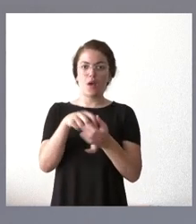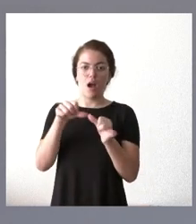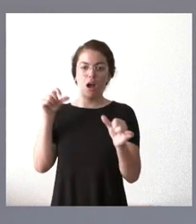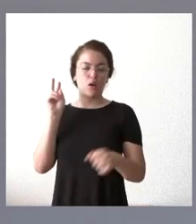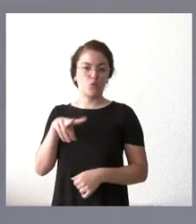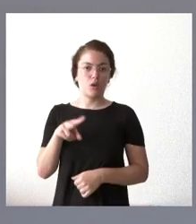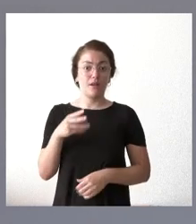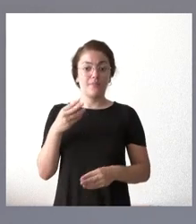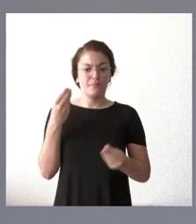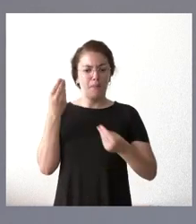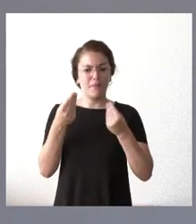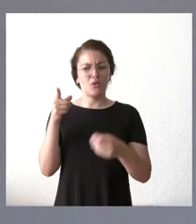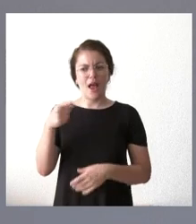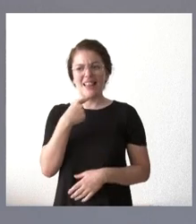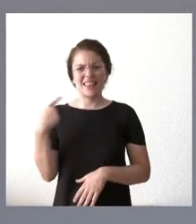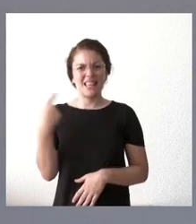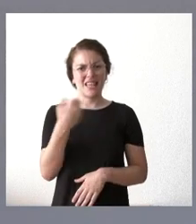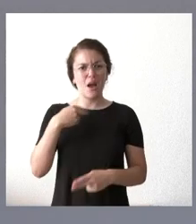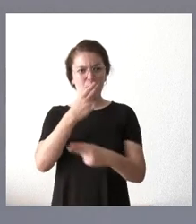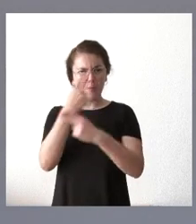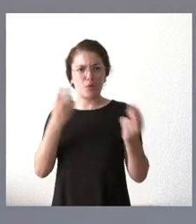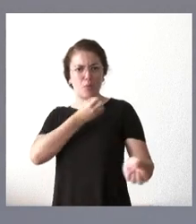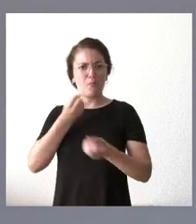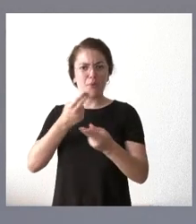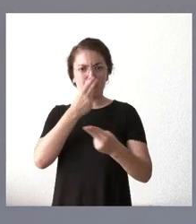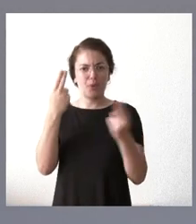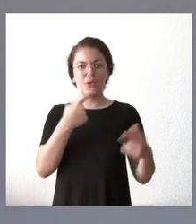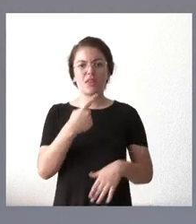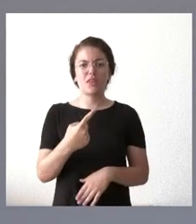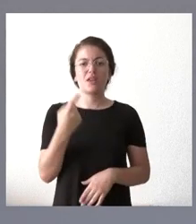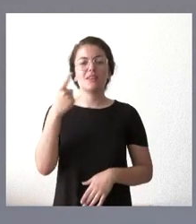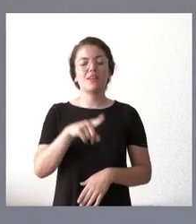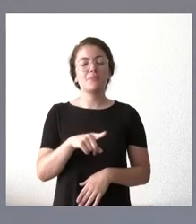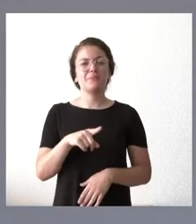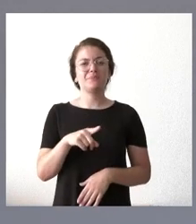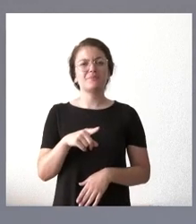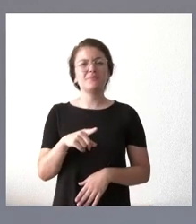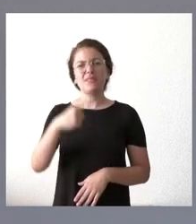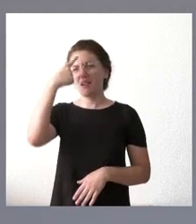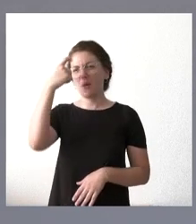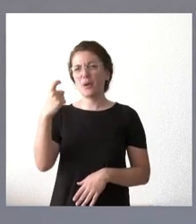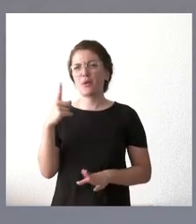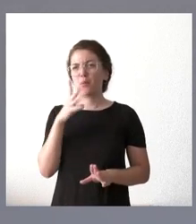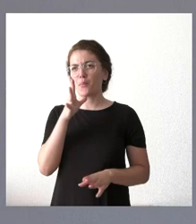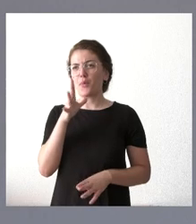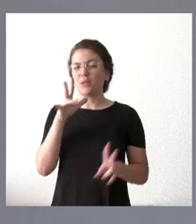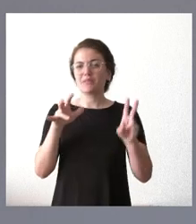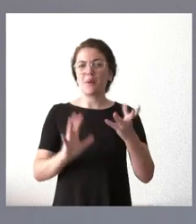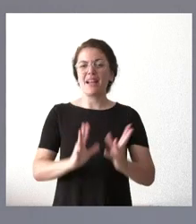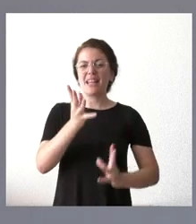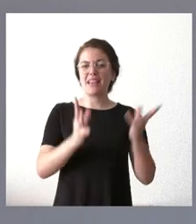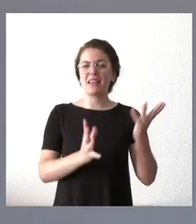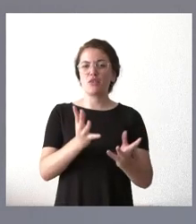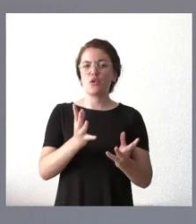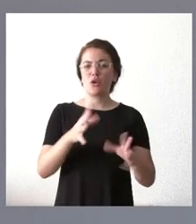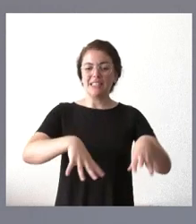alguna declaración pública lo hizo. Si no recuerdo mal, por hacer memoria, con motivo del incendio de la Sierra de la Culebra y la presentación de aquel